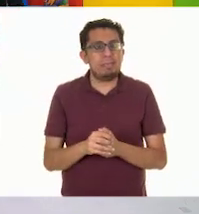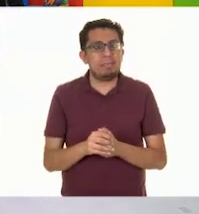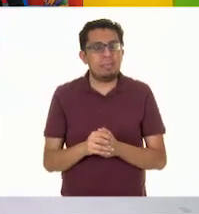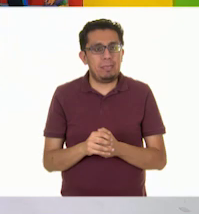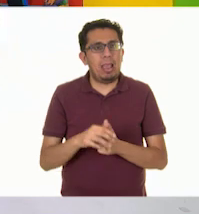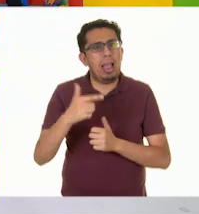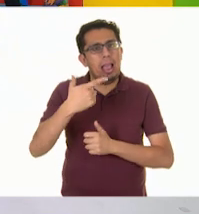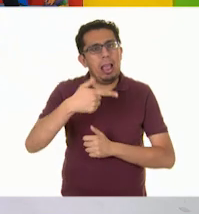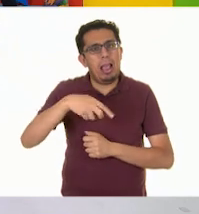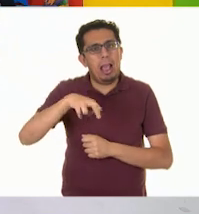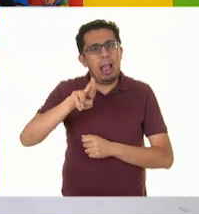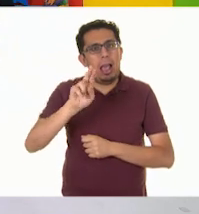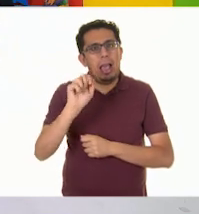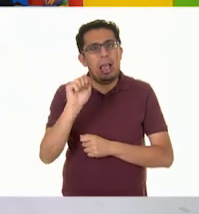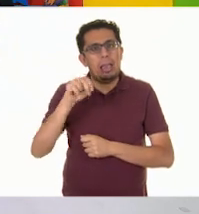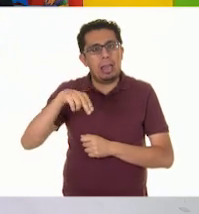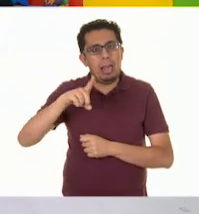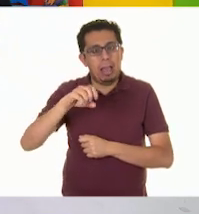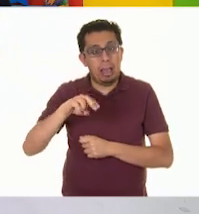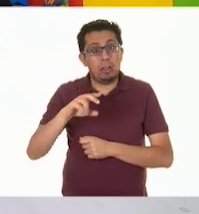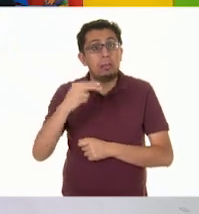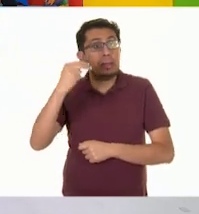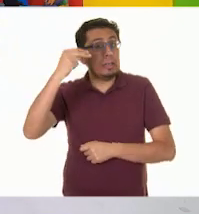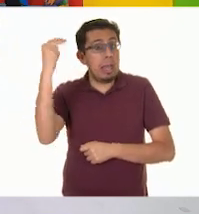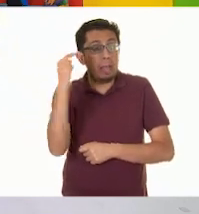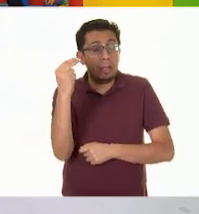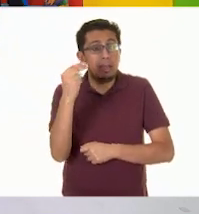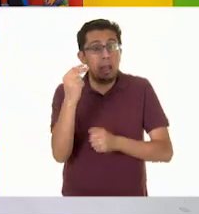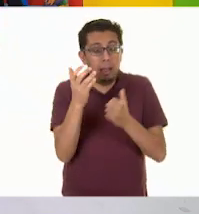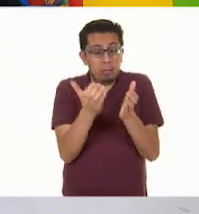requiere... ¡Requiere de un macetón!